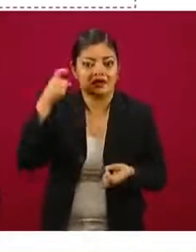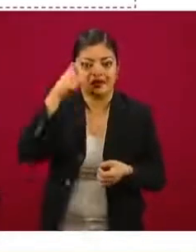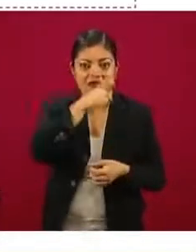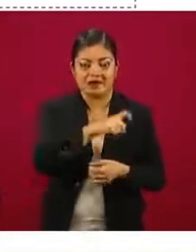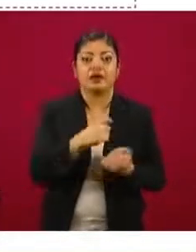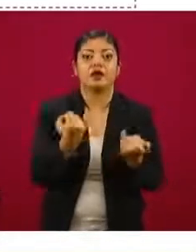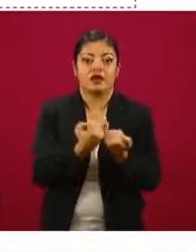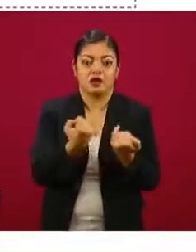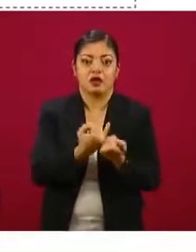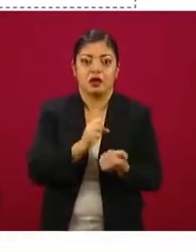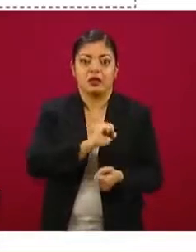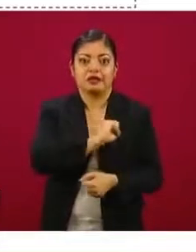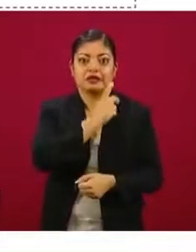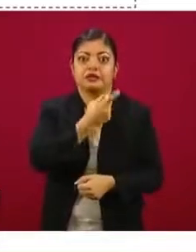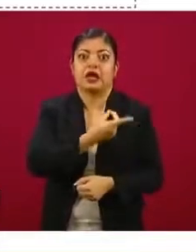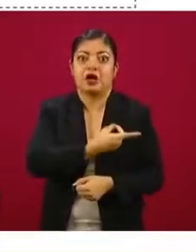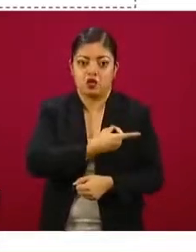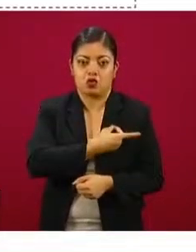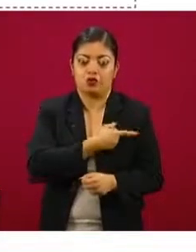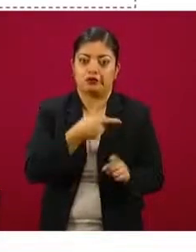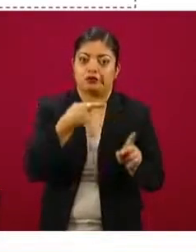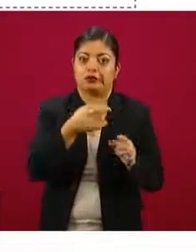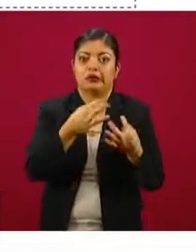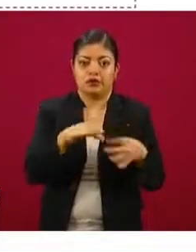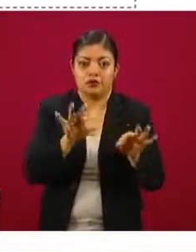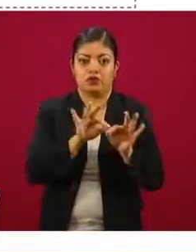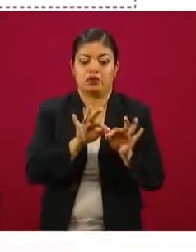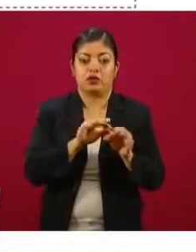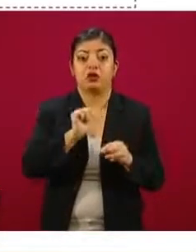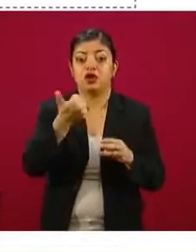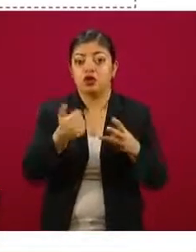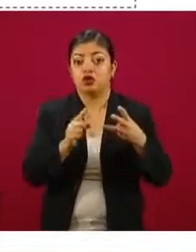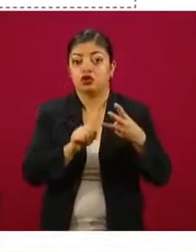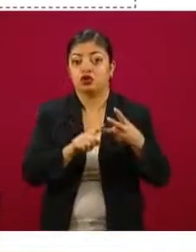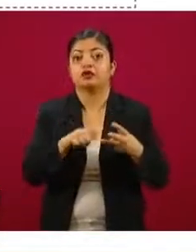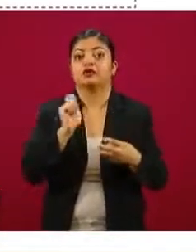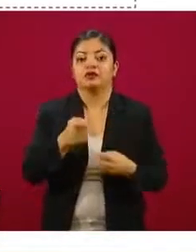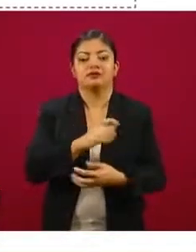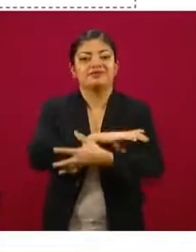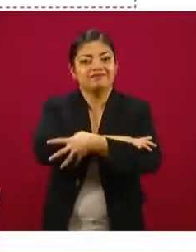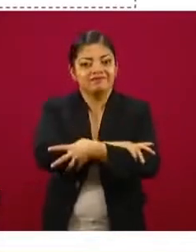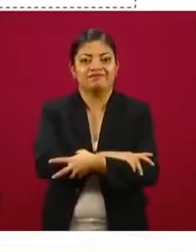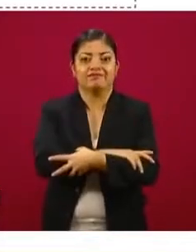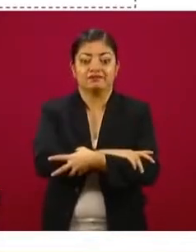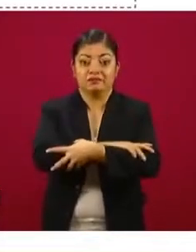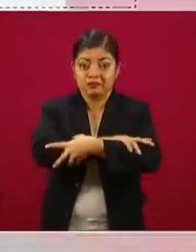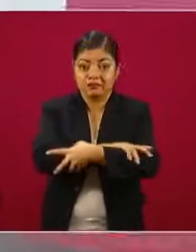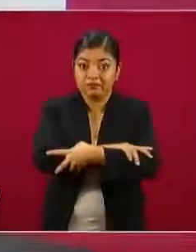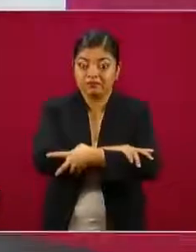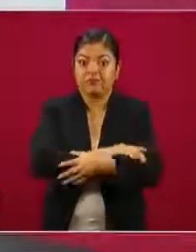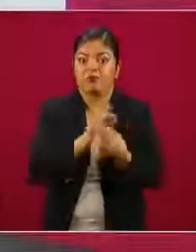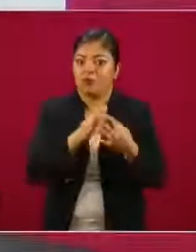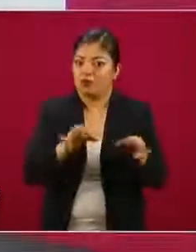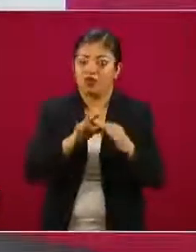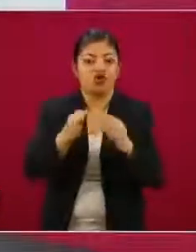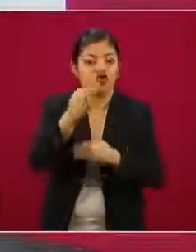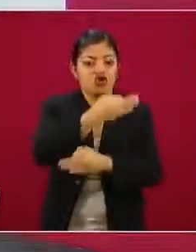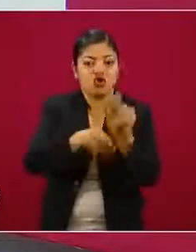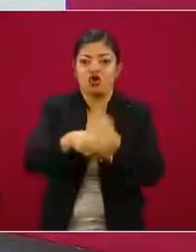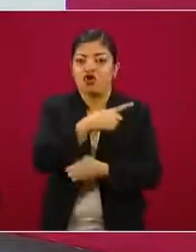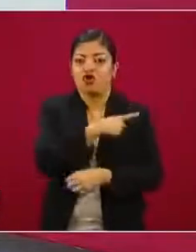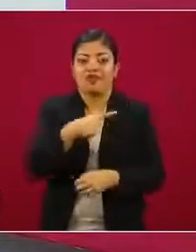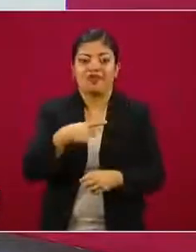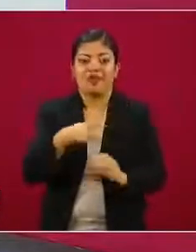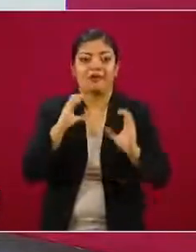salud en un concepto mucho más amplio. Y desde luego que sea solidario, es decir, todos estamos involucrados, todos vamos a